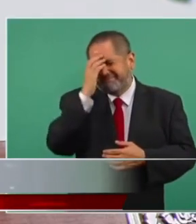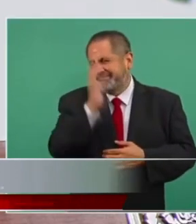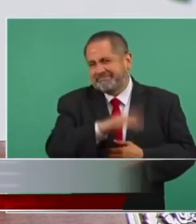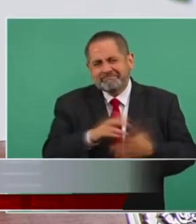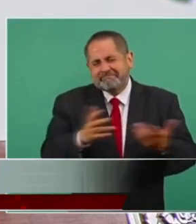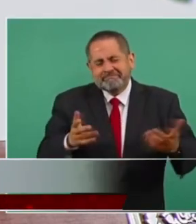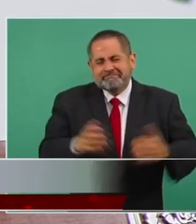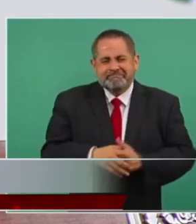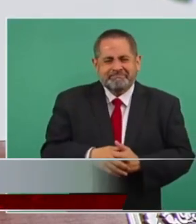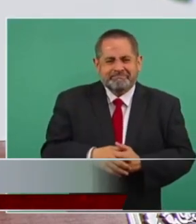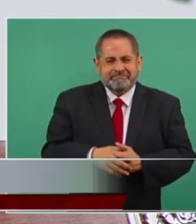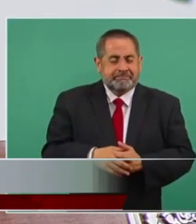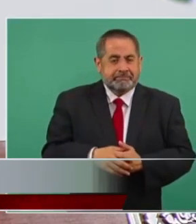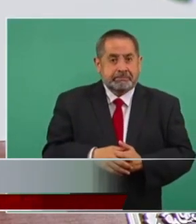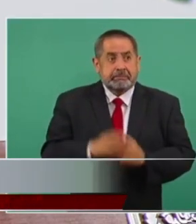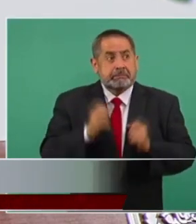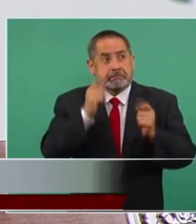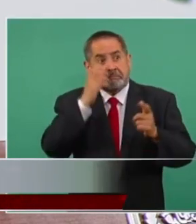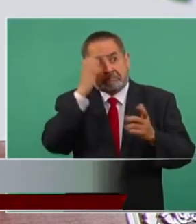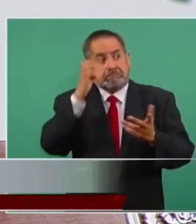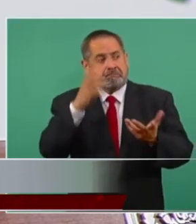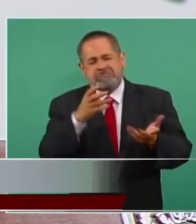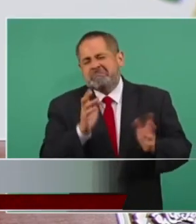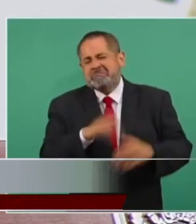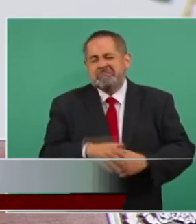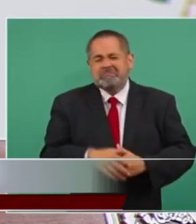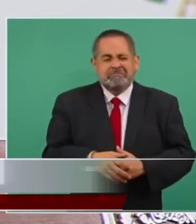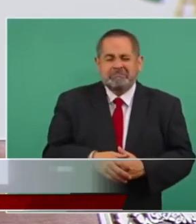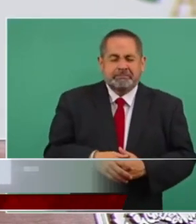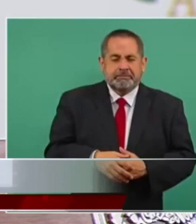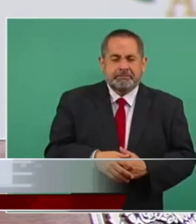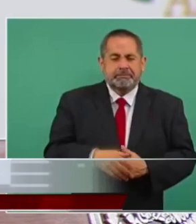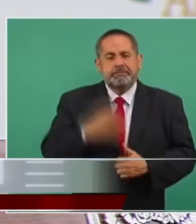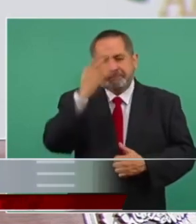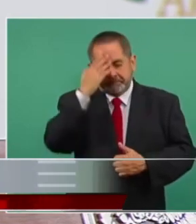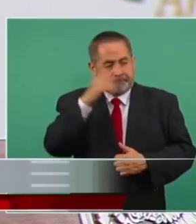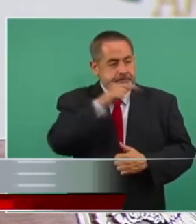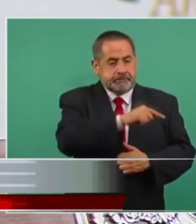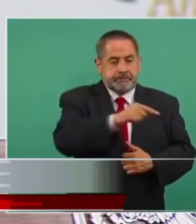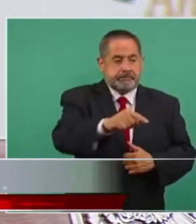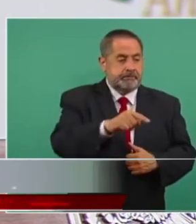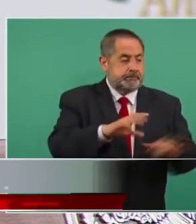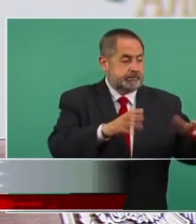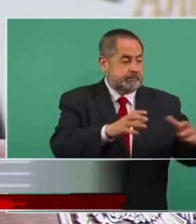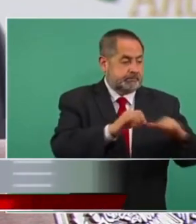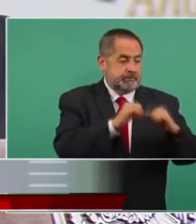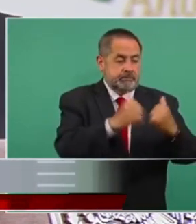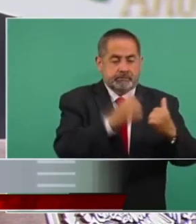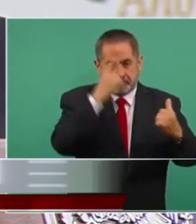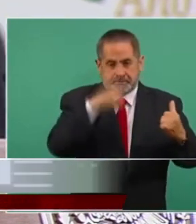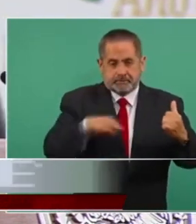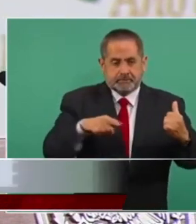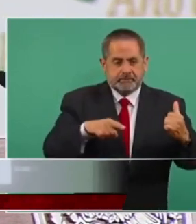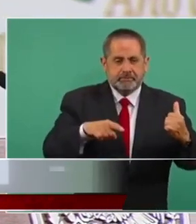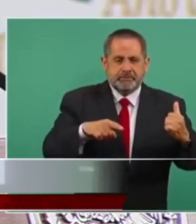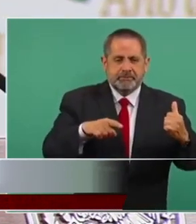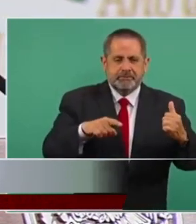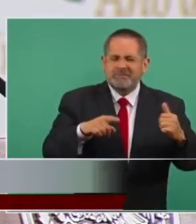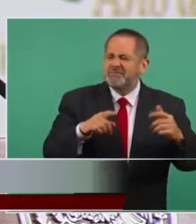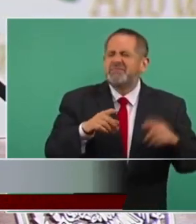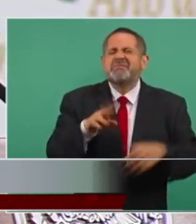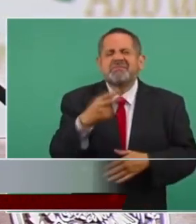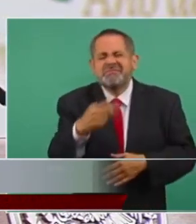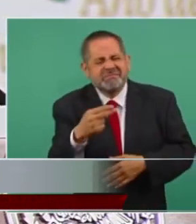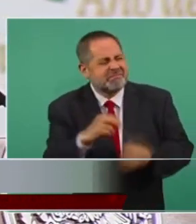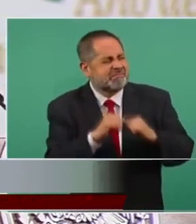porque tanto esta organización en favor de la corrupción ¿cómo se